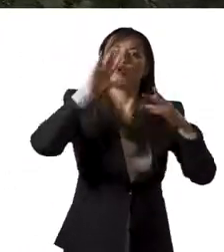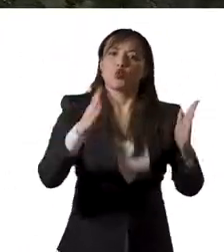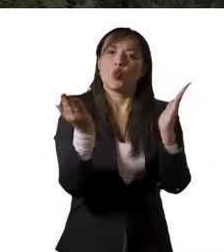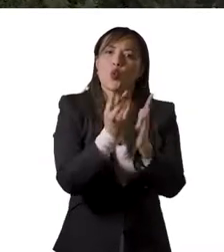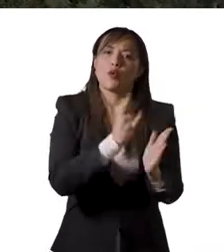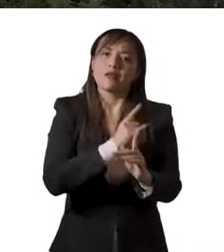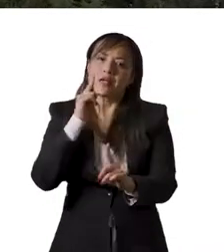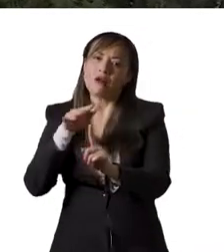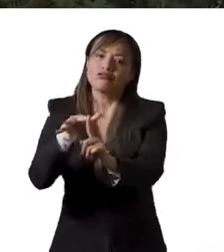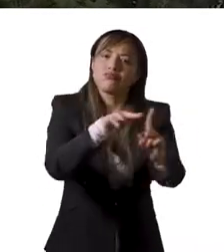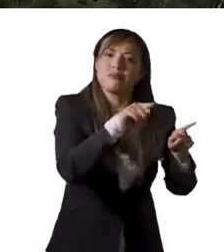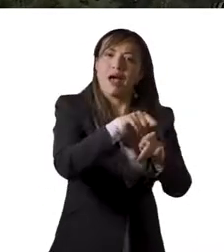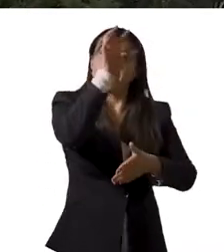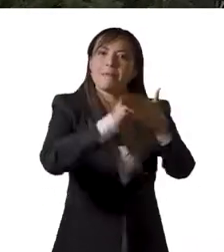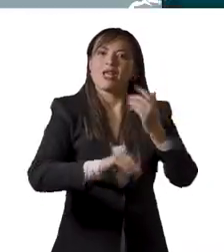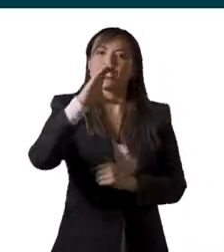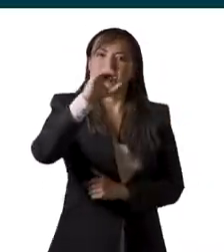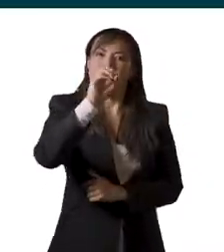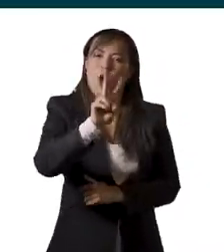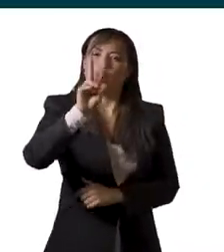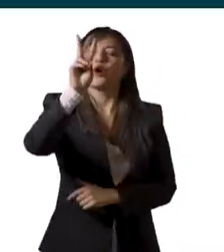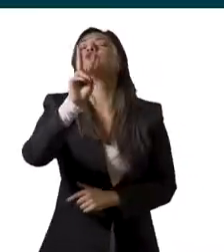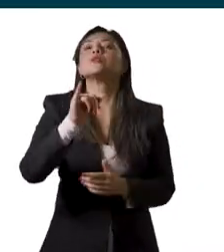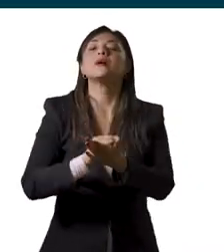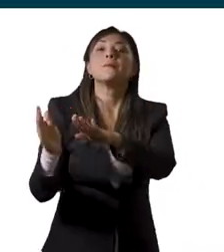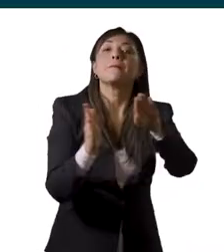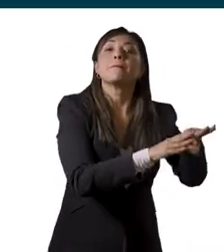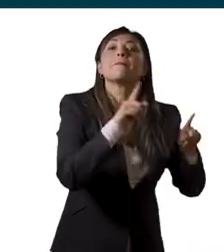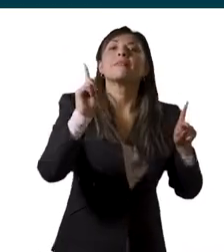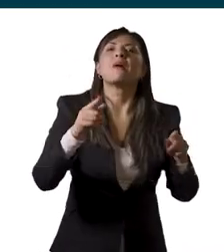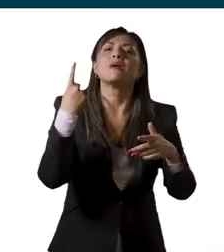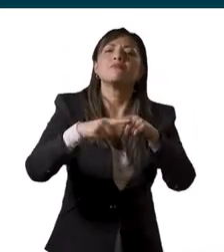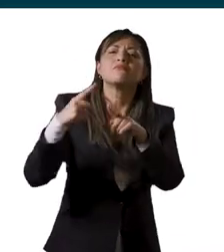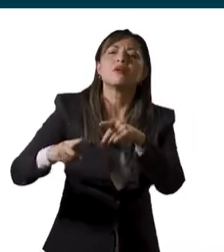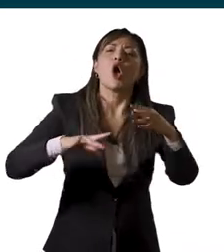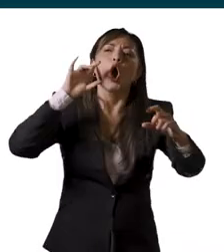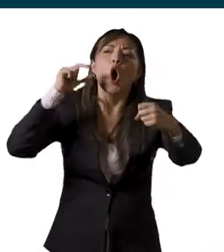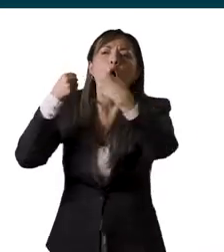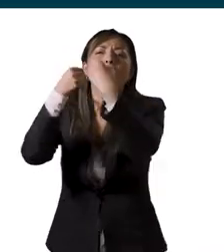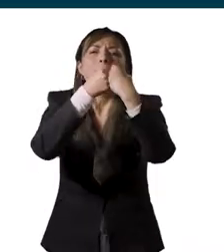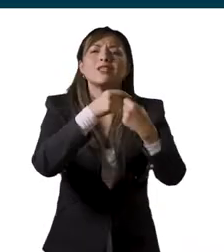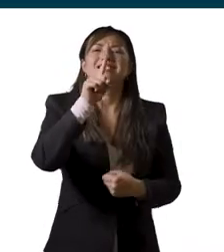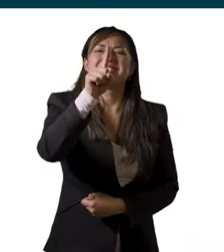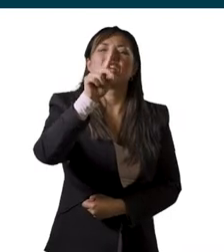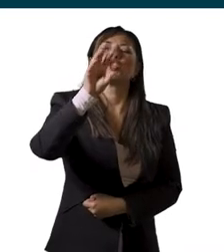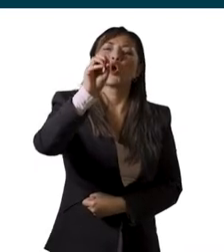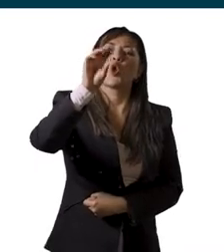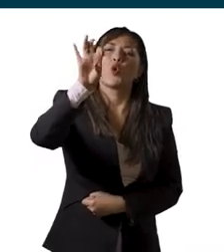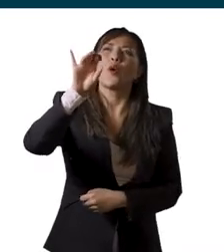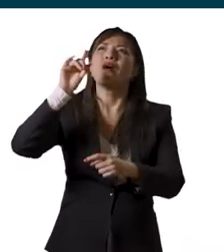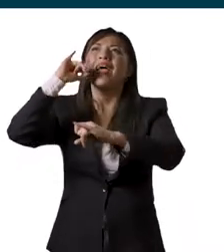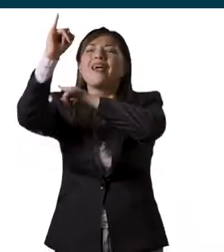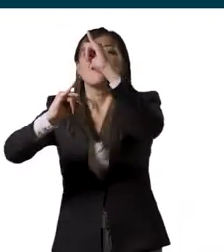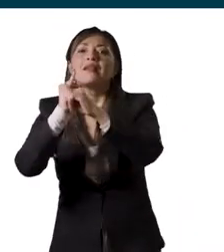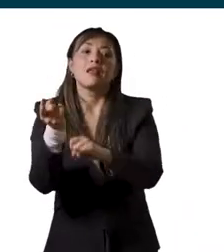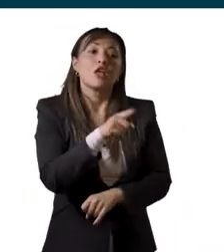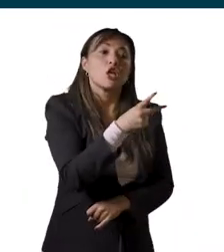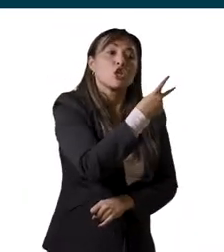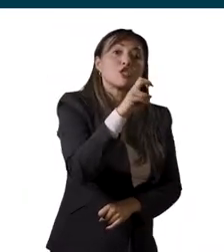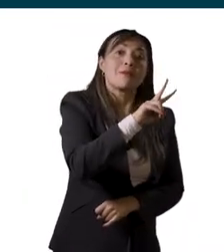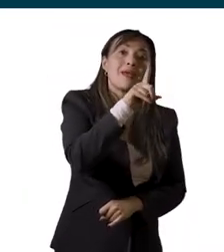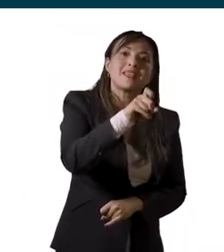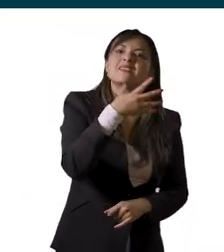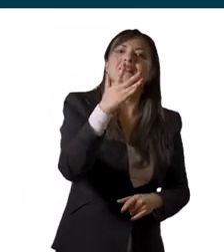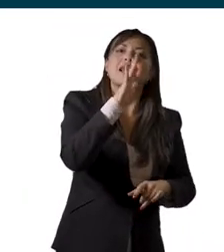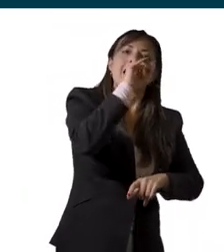su comunidad universitaria. Se celebraron 120 nuevos convenios internacionales, 226